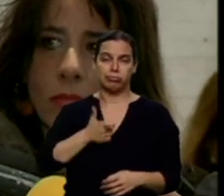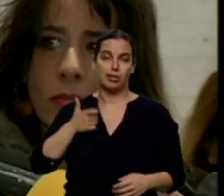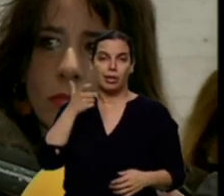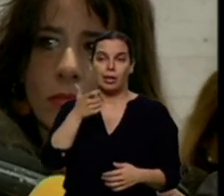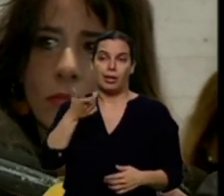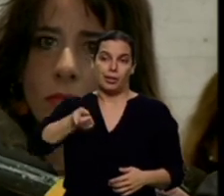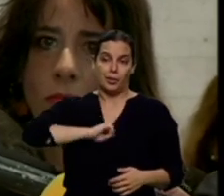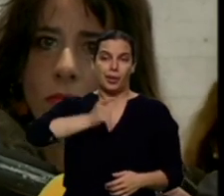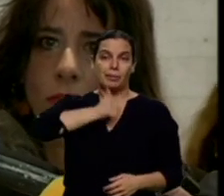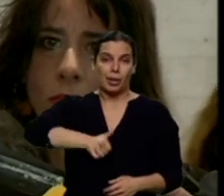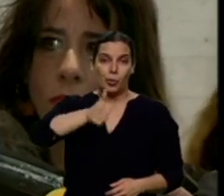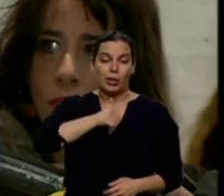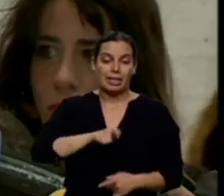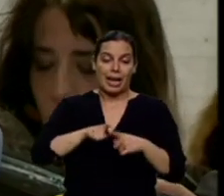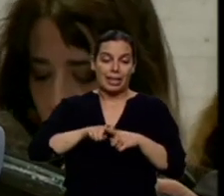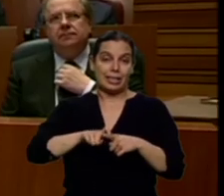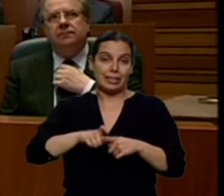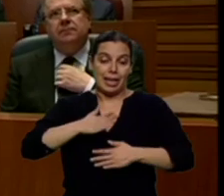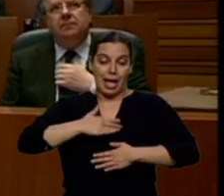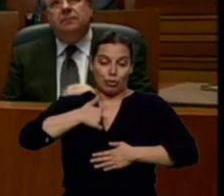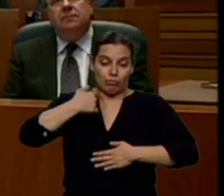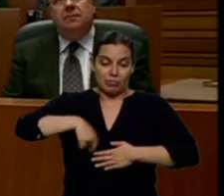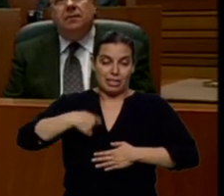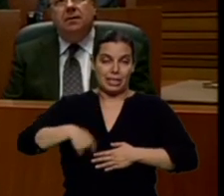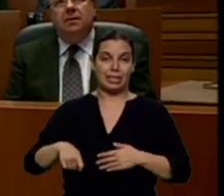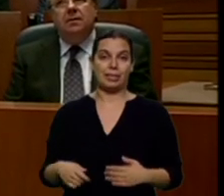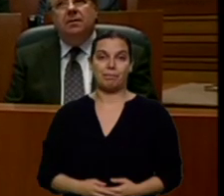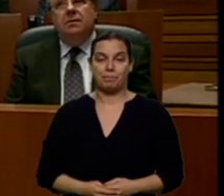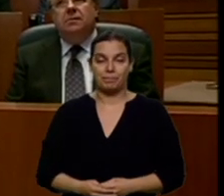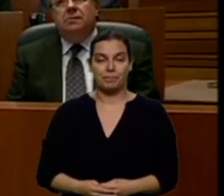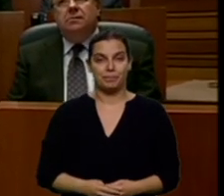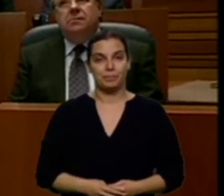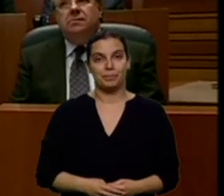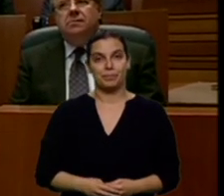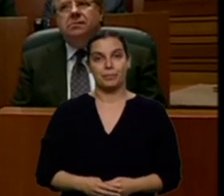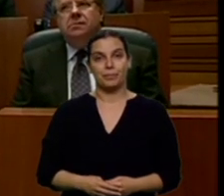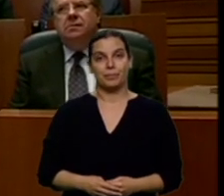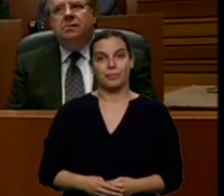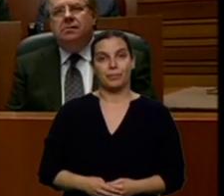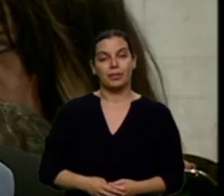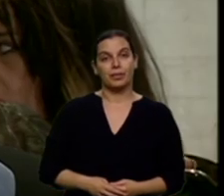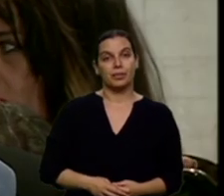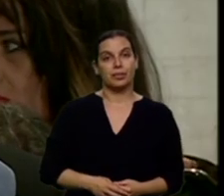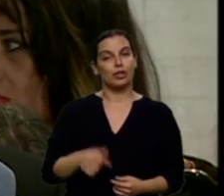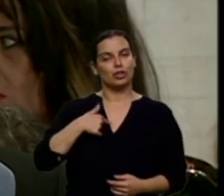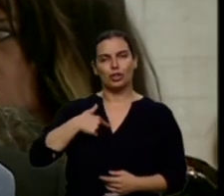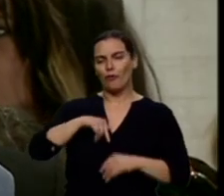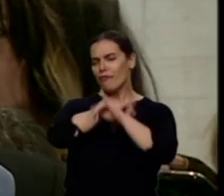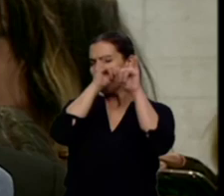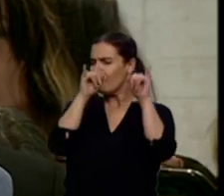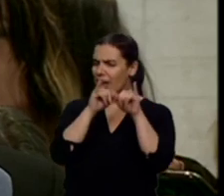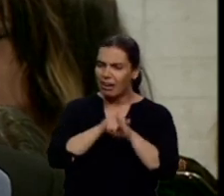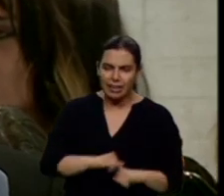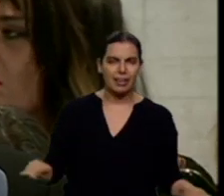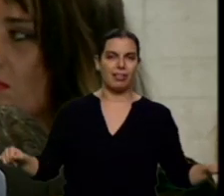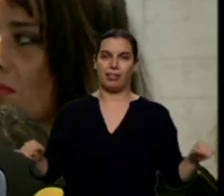características propias de quien ha sido presidente de la Junta durante estos años. He sido extraordinariamente feliz. Les agradezco muchísimo